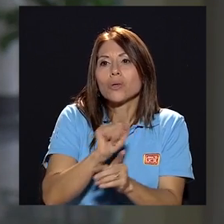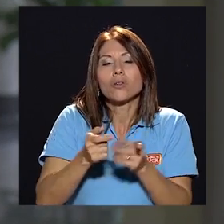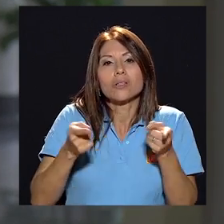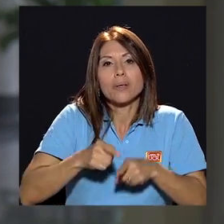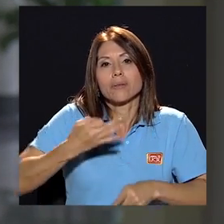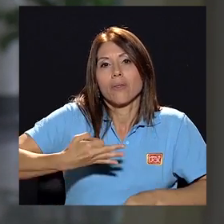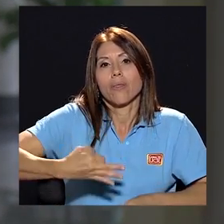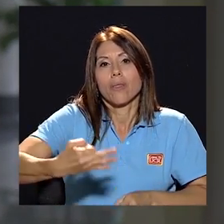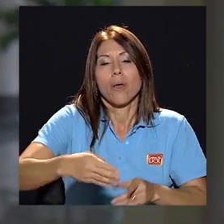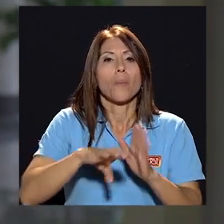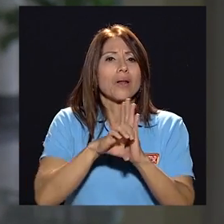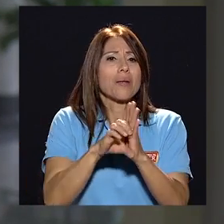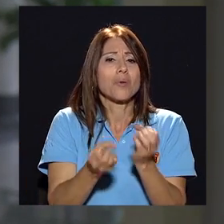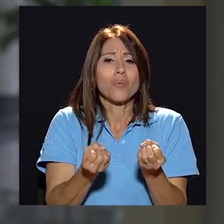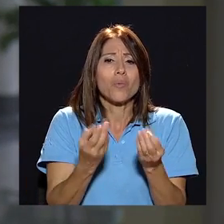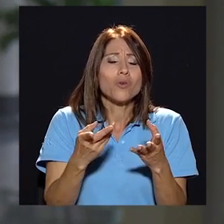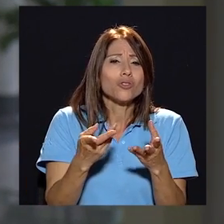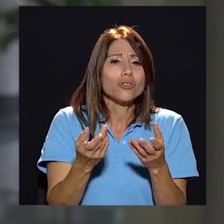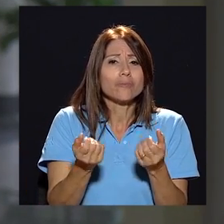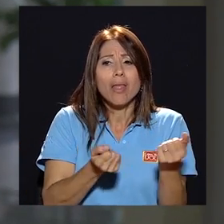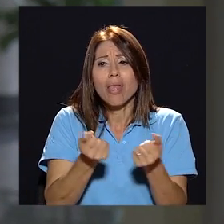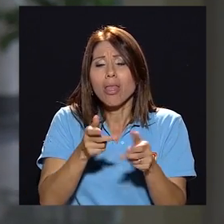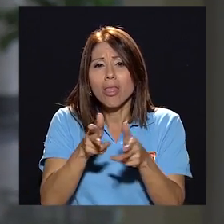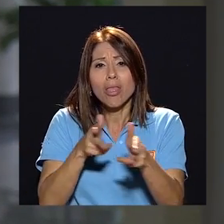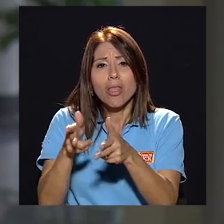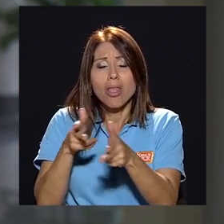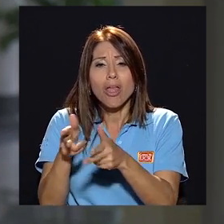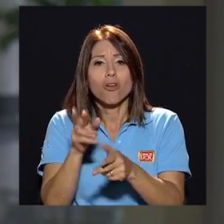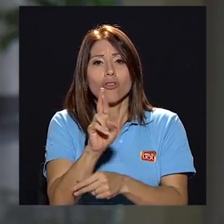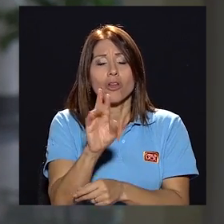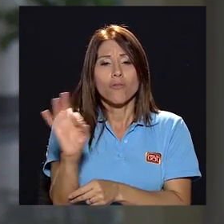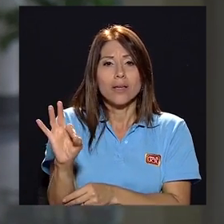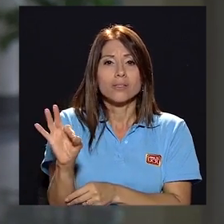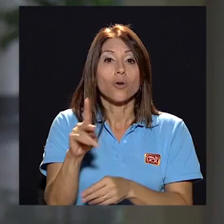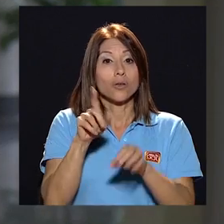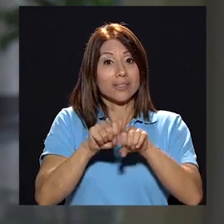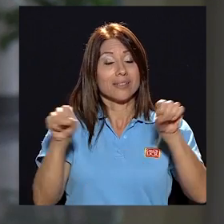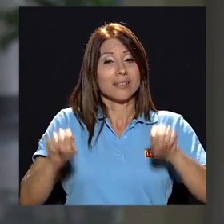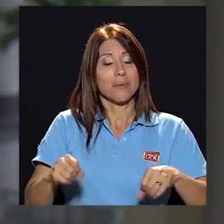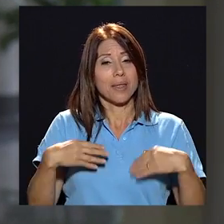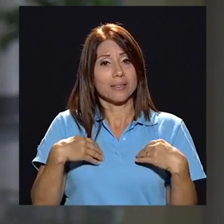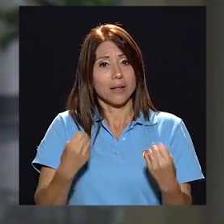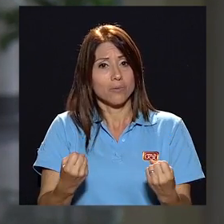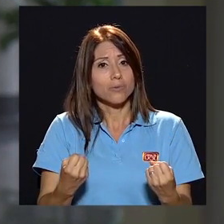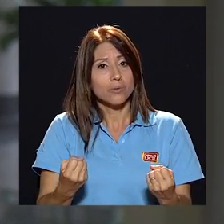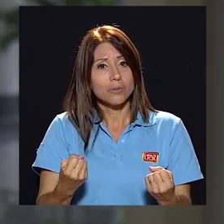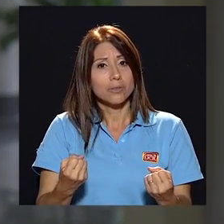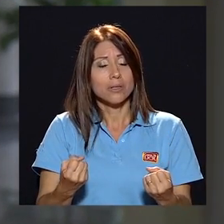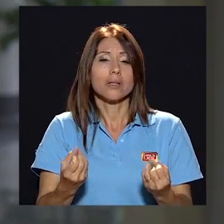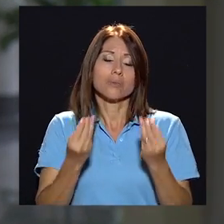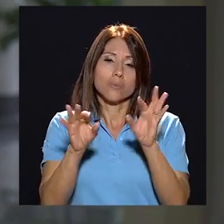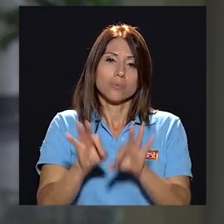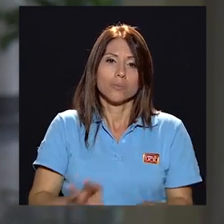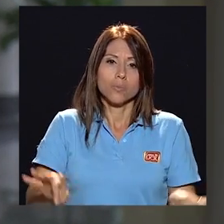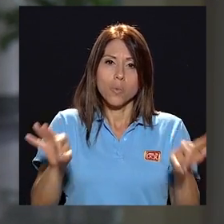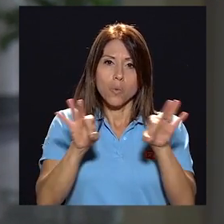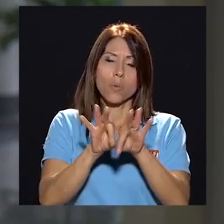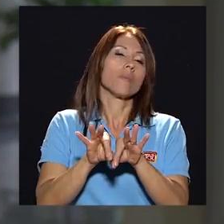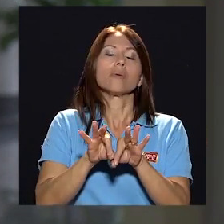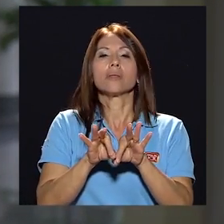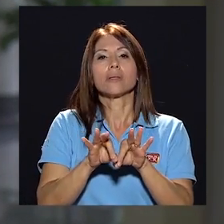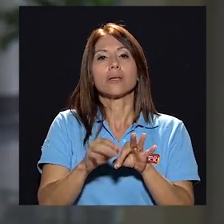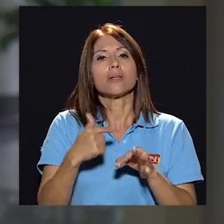Rodrigo Facio un sistema de salud que responda a las necesidades de la población son puntos